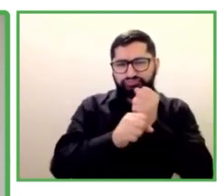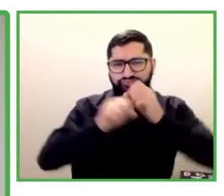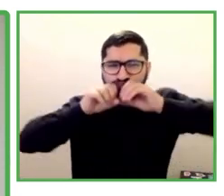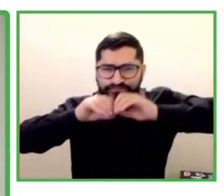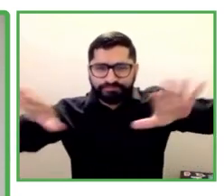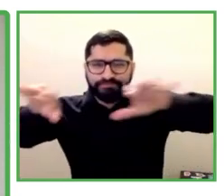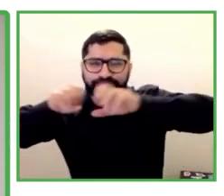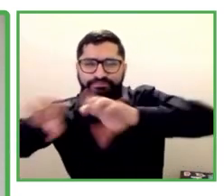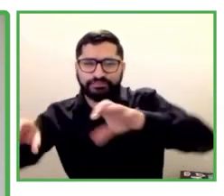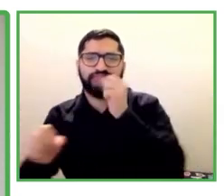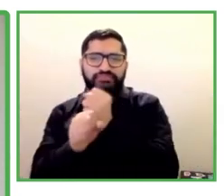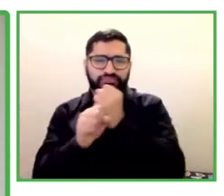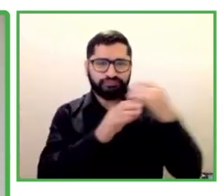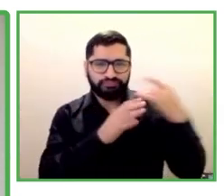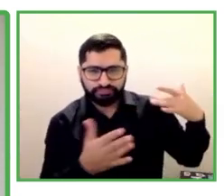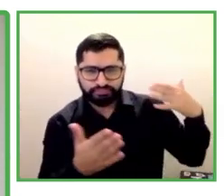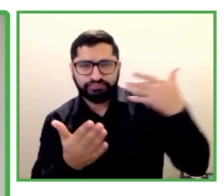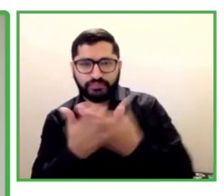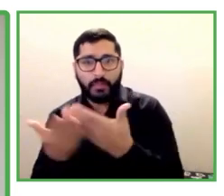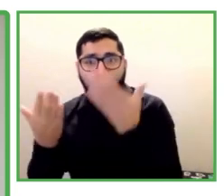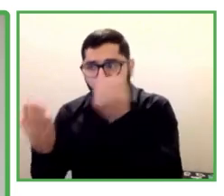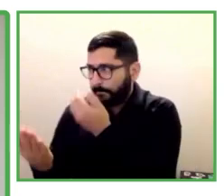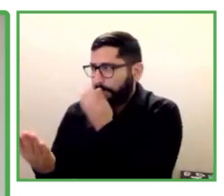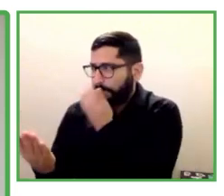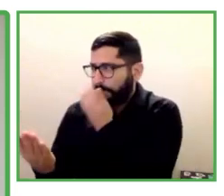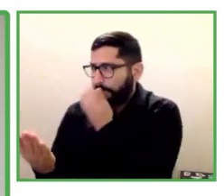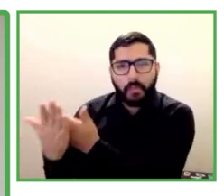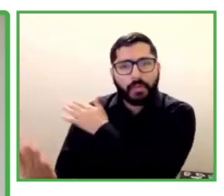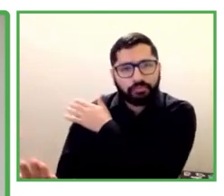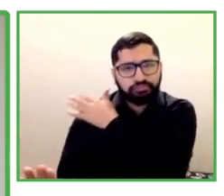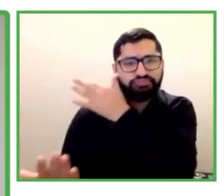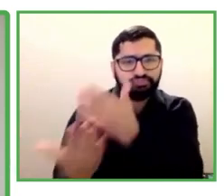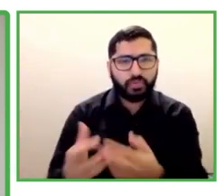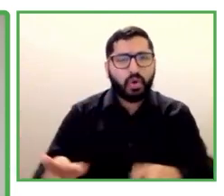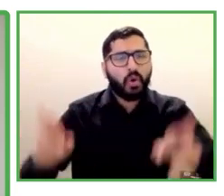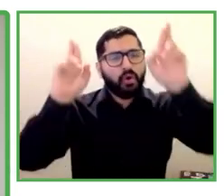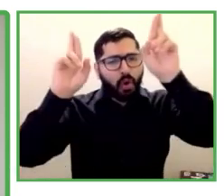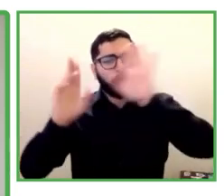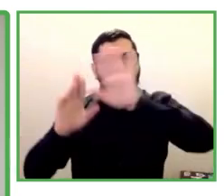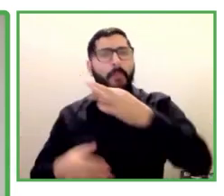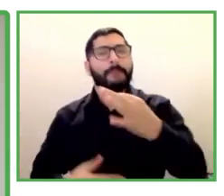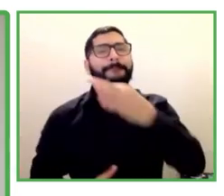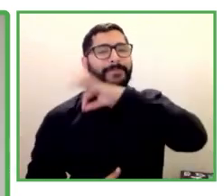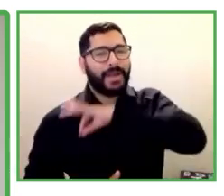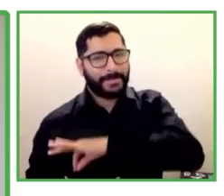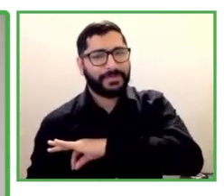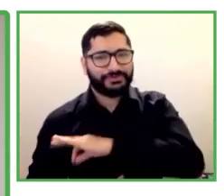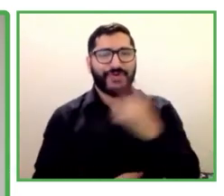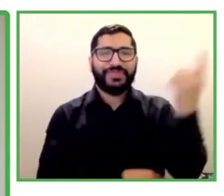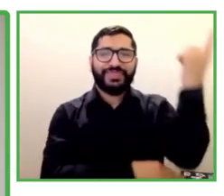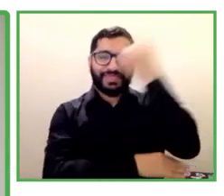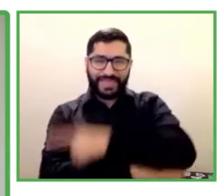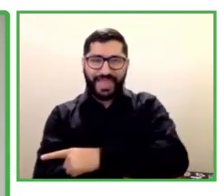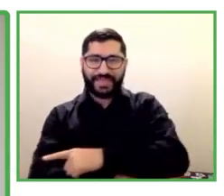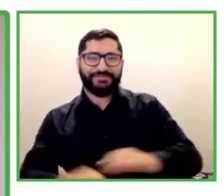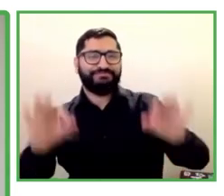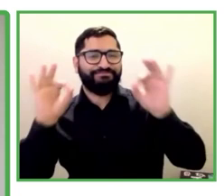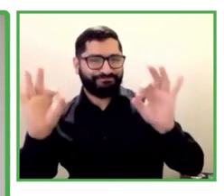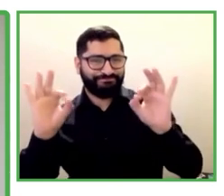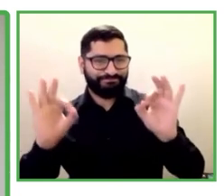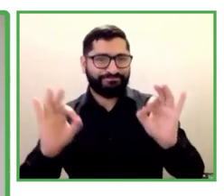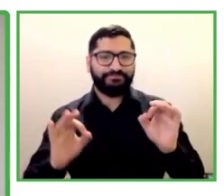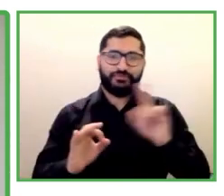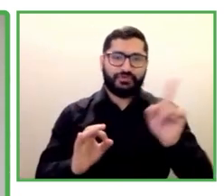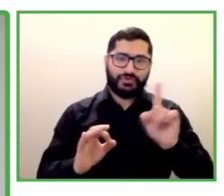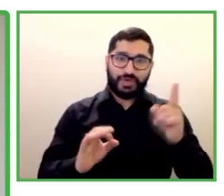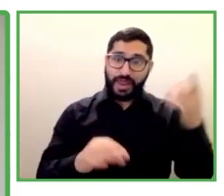se puedan beneficiar de estas soluciones. Esta sesión no ha terminado todavía. Esto era solo al principio. Ahora vamos a